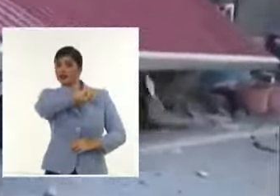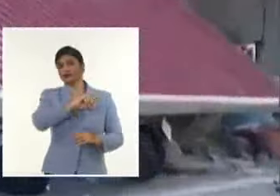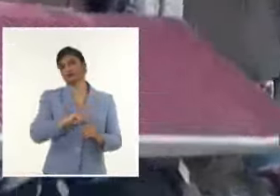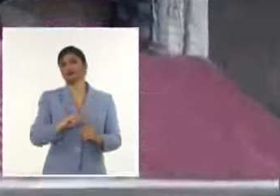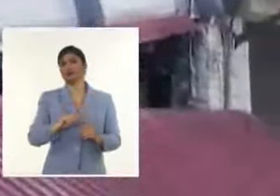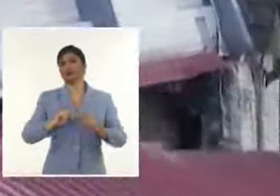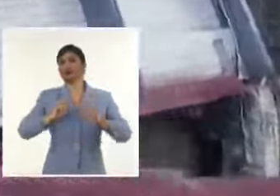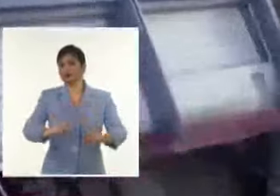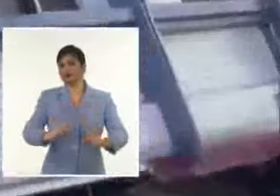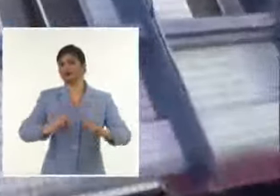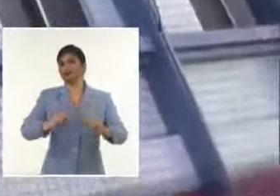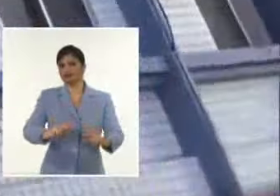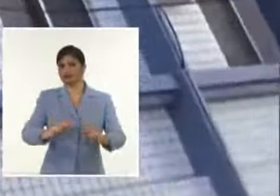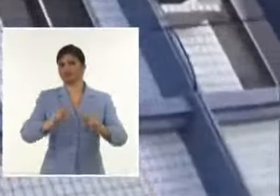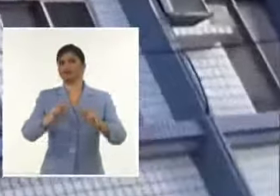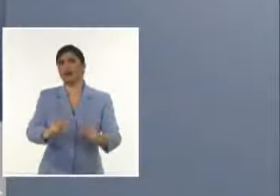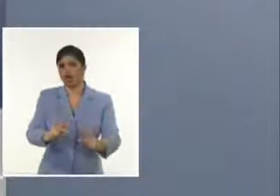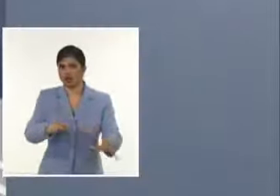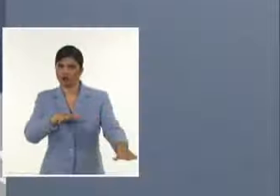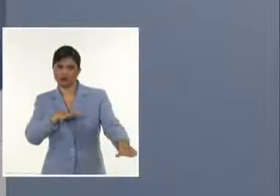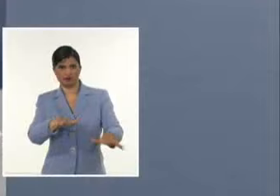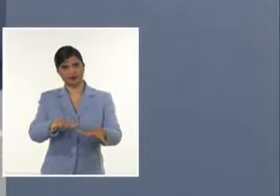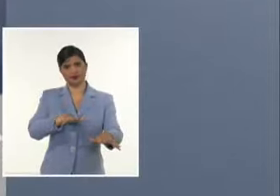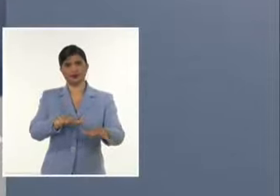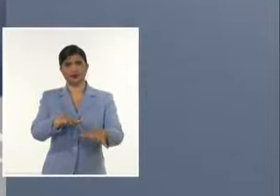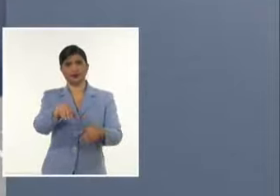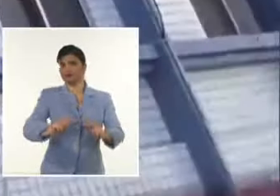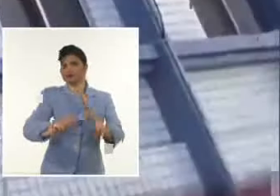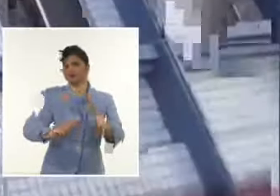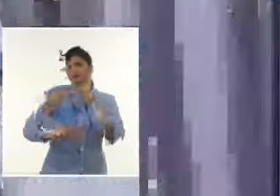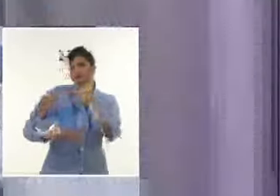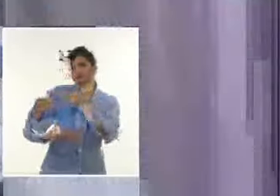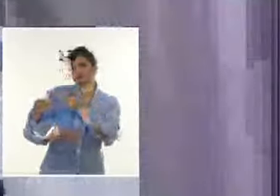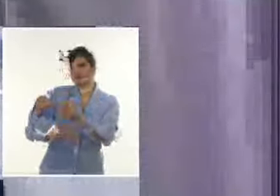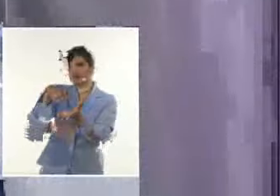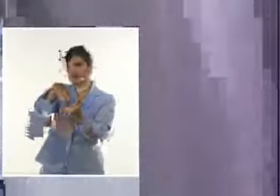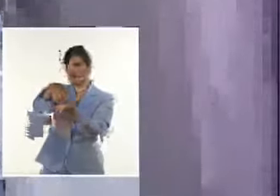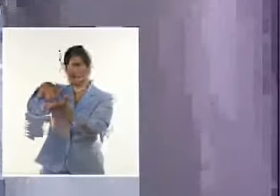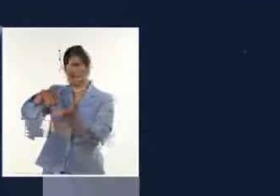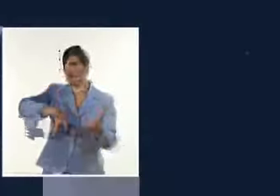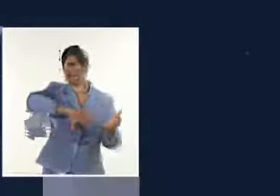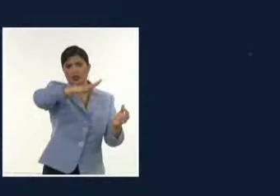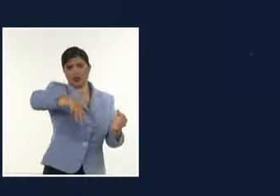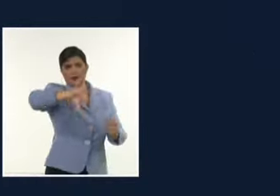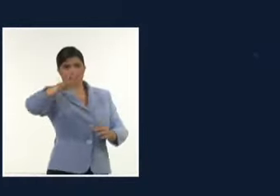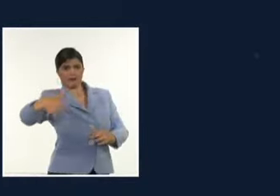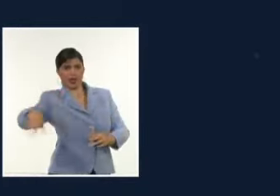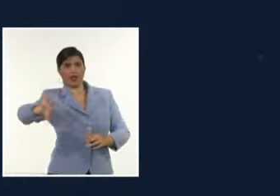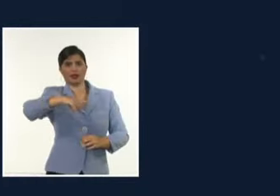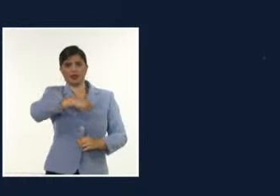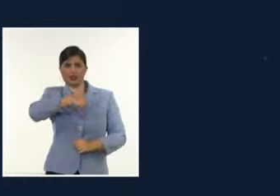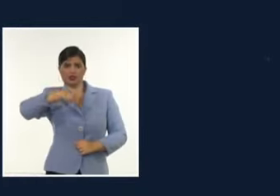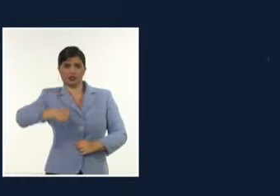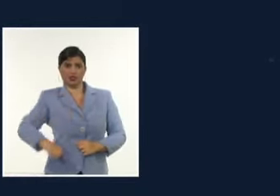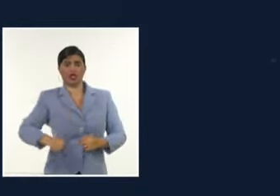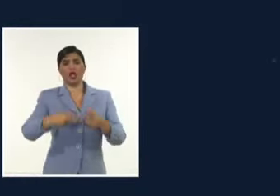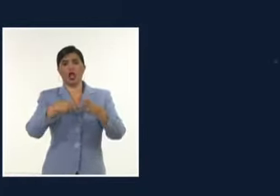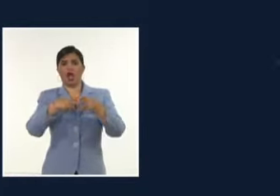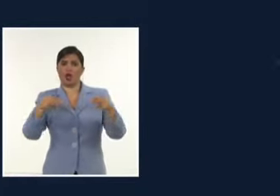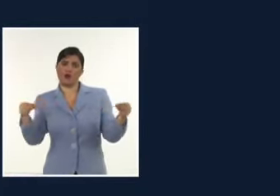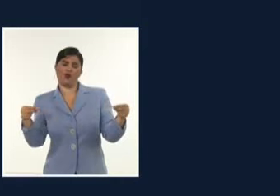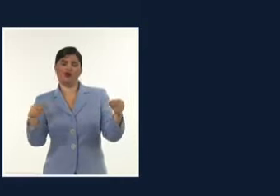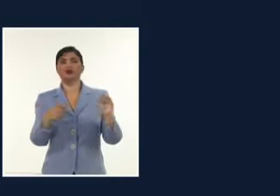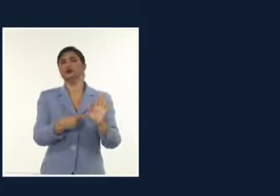otros de magnitud un poco similar en regiones cercanas a los mares de China y de Japón Lo que habla a todas luces